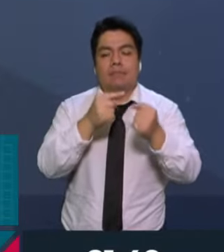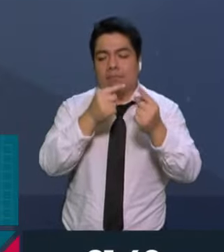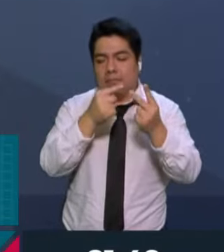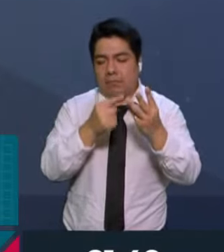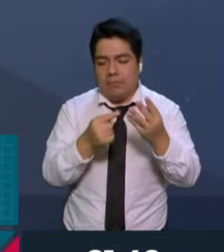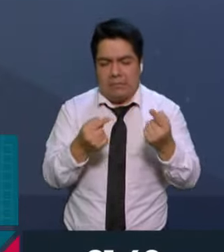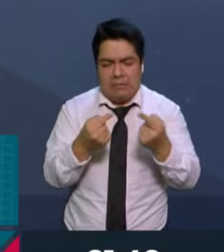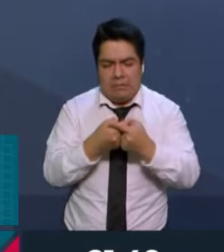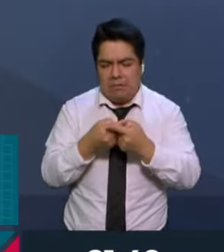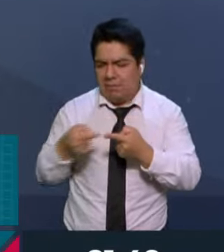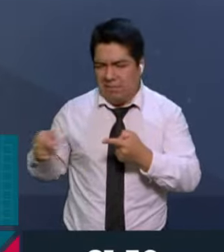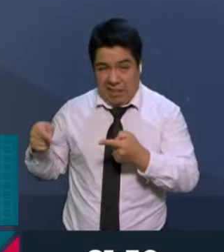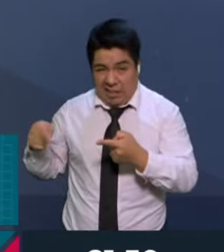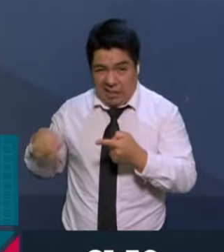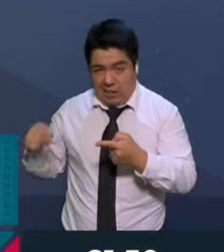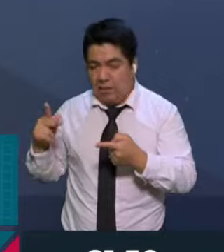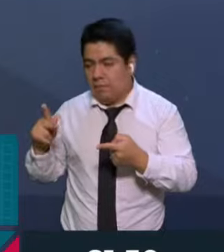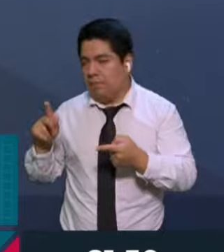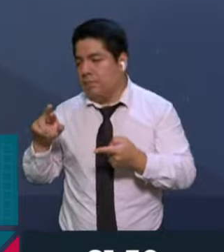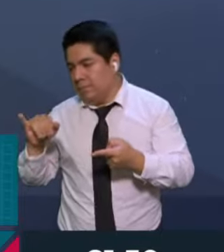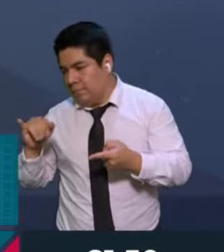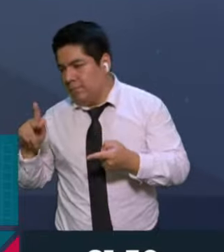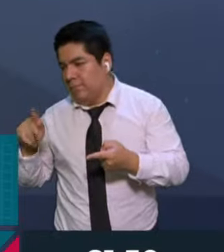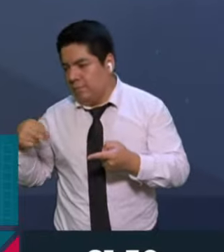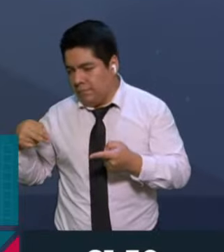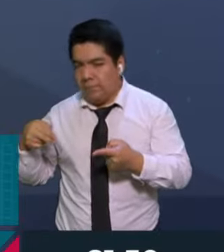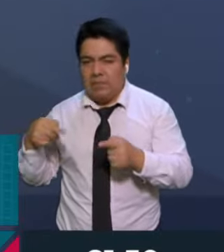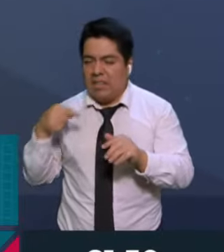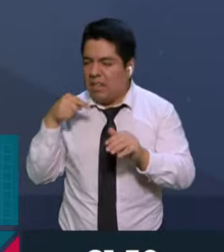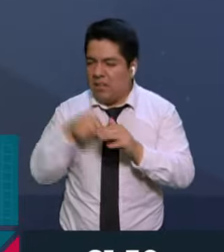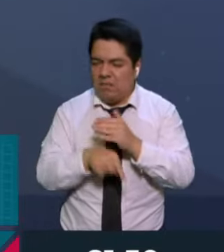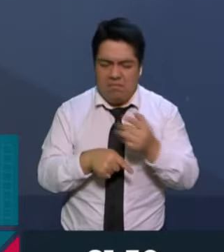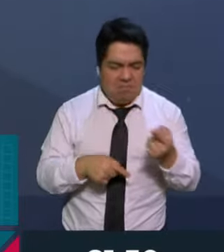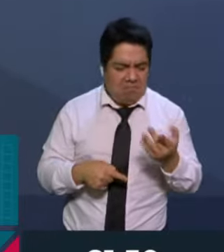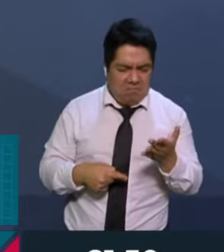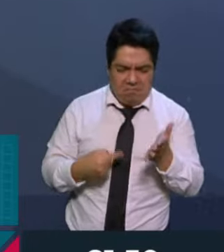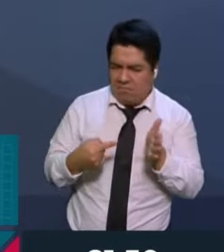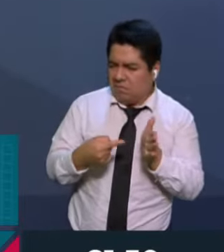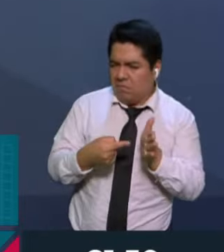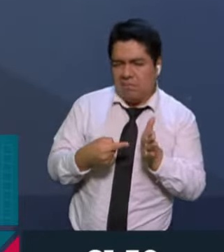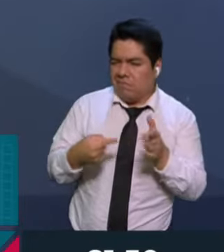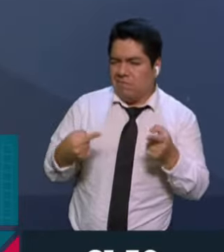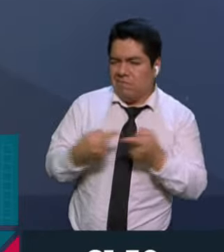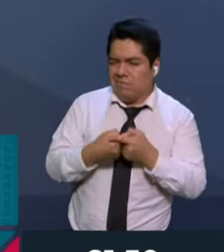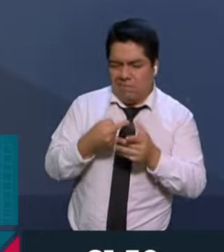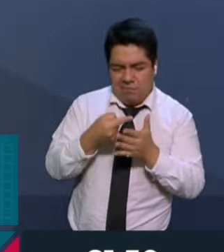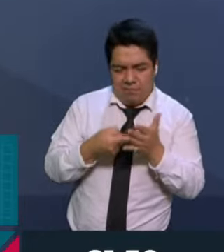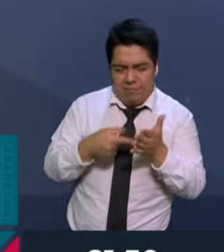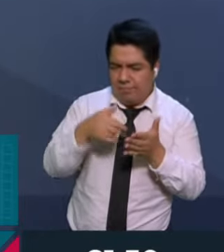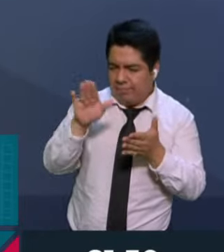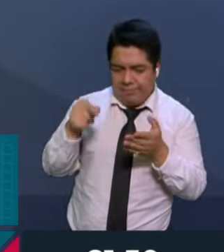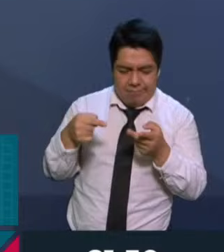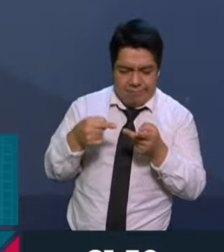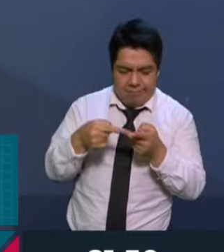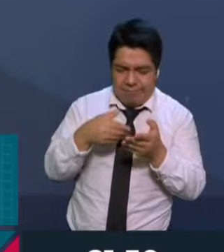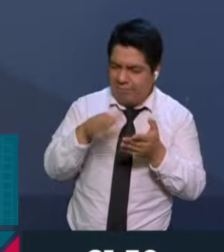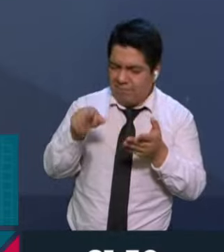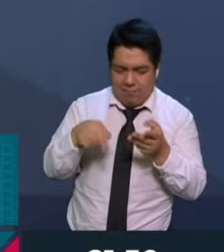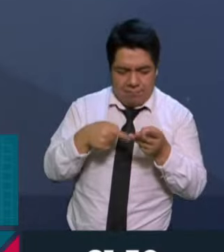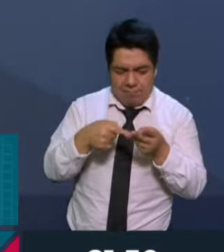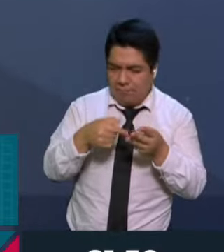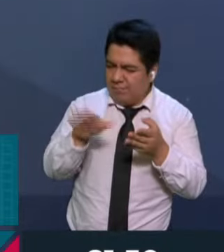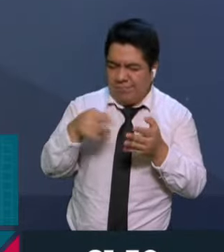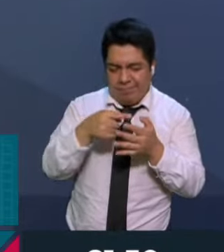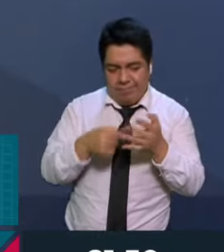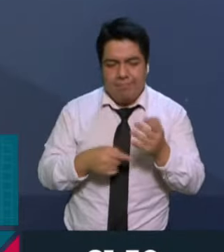contradicciones en la demanda del PRI y del PAN y pues rechaza todos los argumentos para anular la elección presidencial, entonces